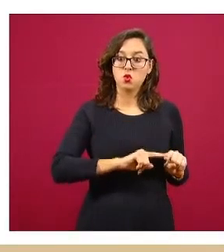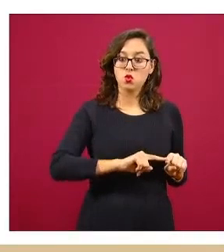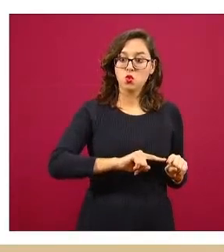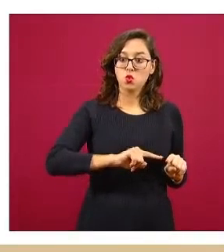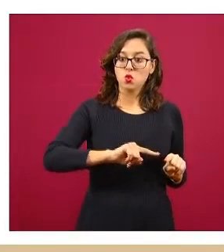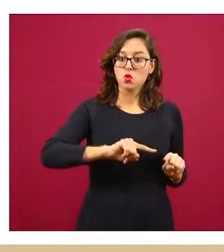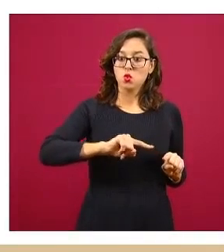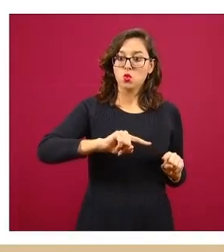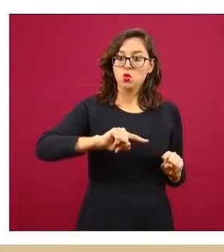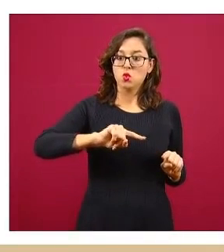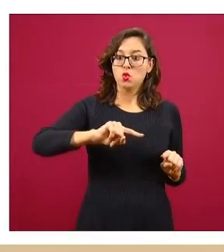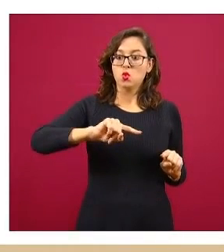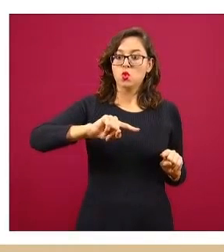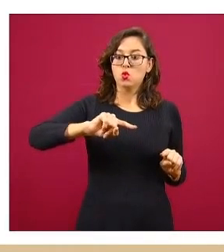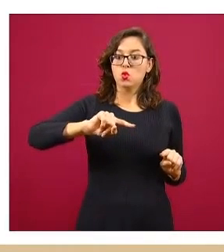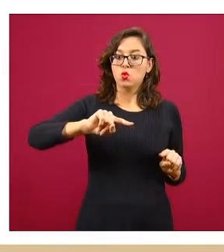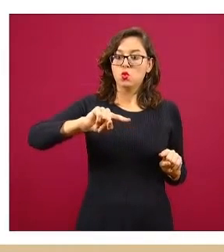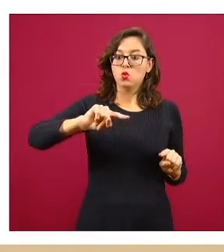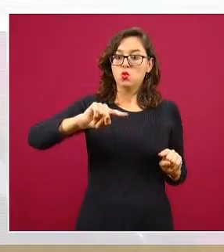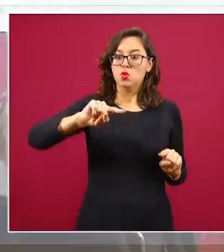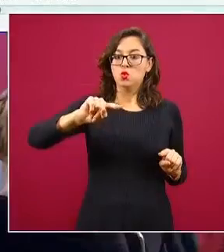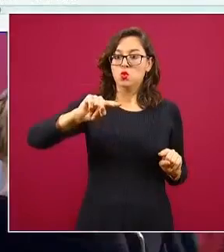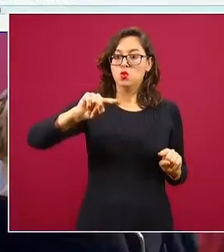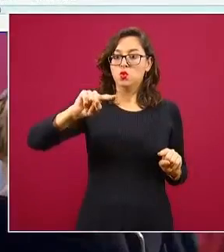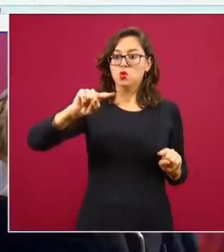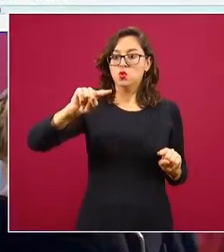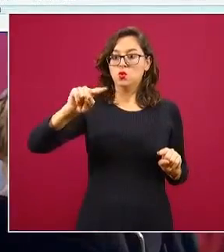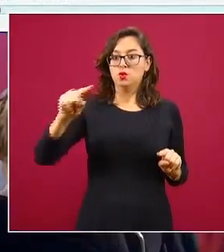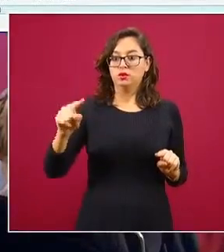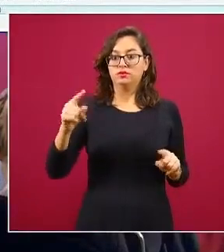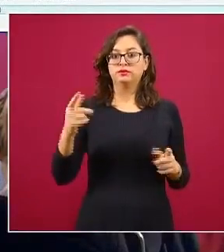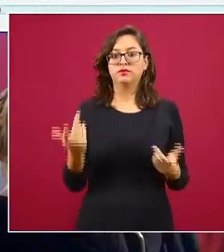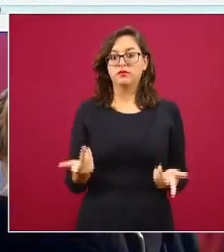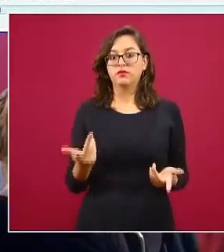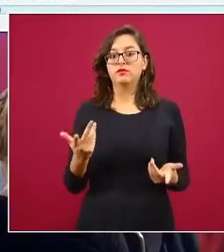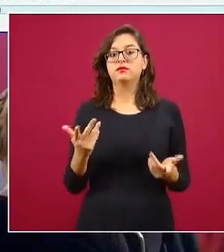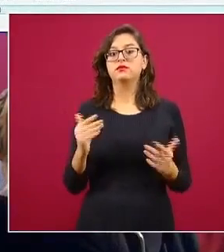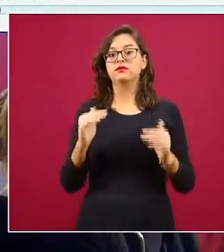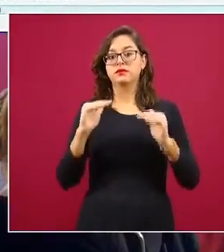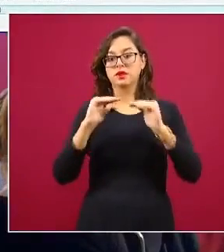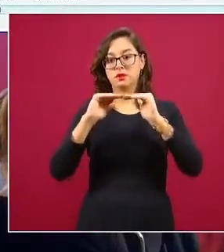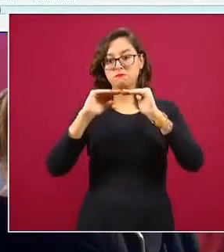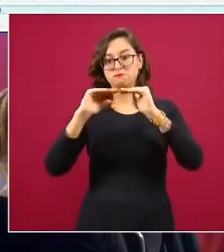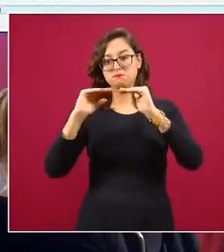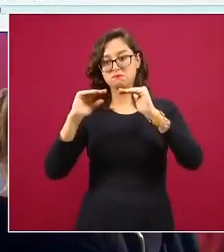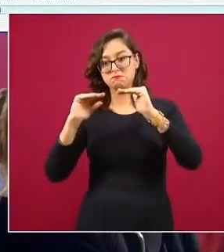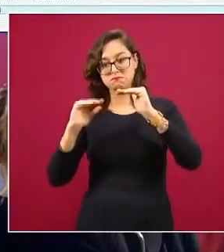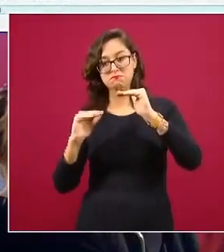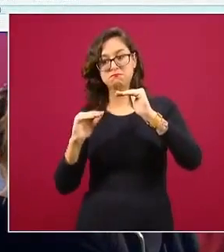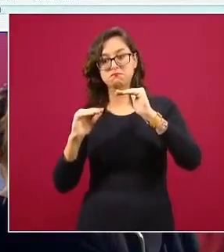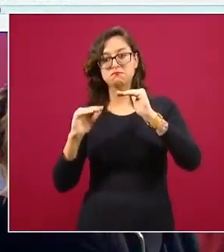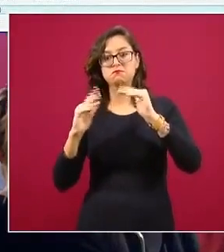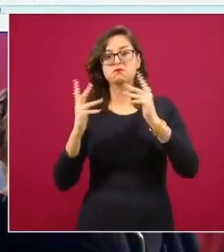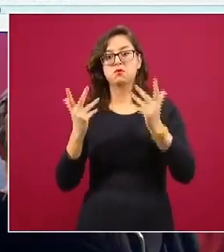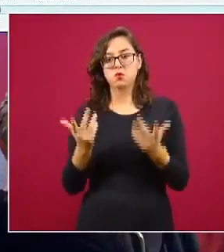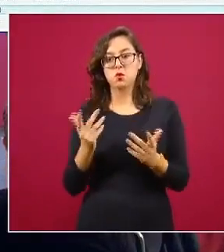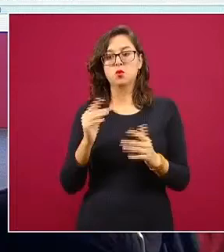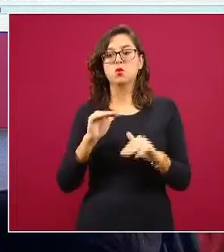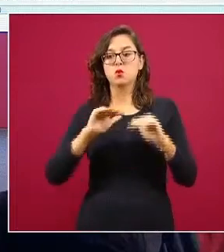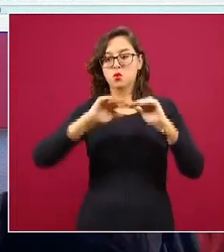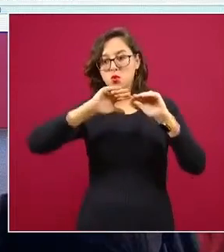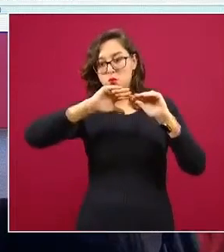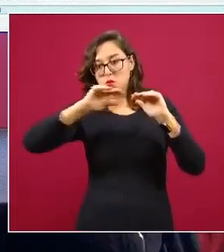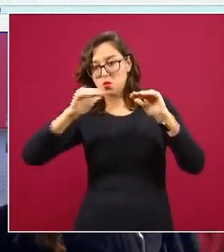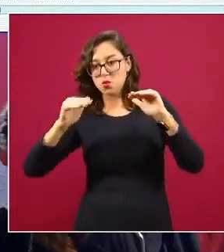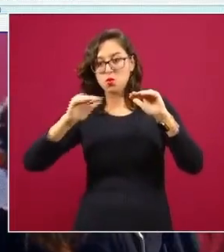de alguna forma, tanto en los datos confirmados y considerando aún los sospechosos, vemos que de alguna forma estamos en